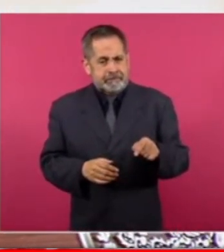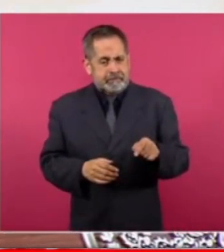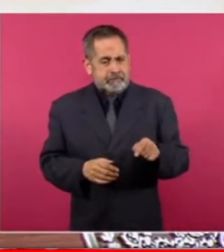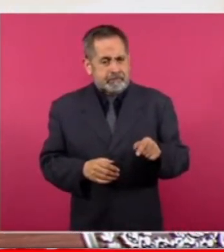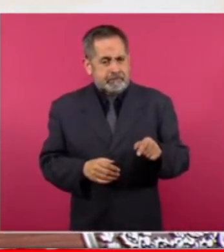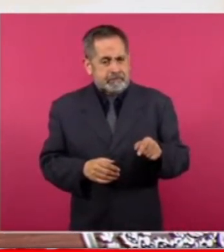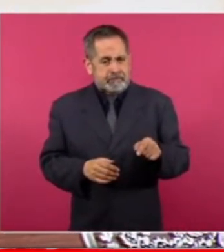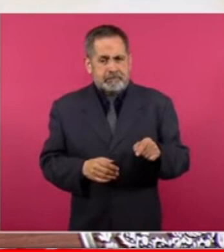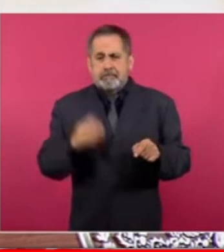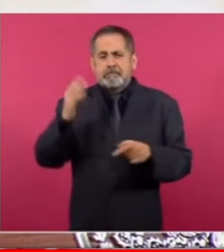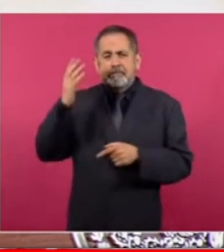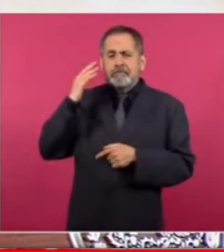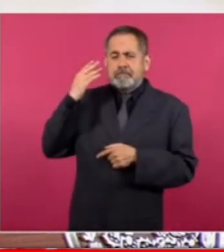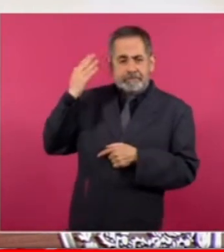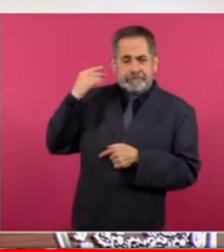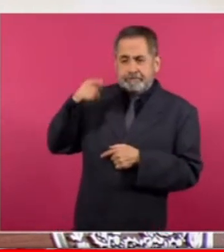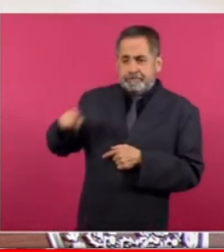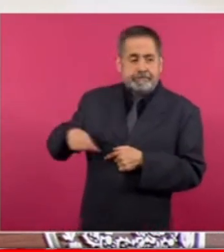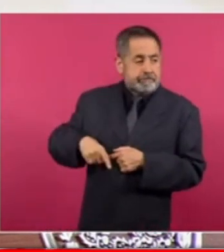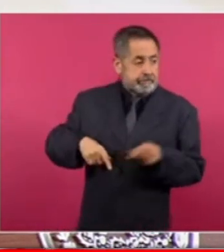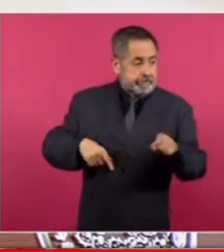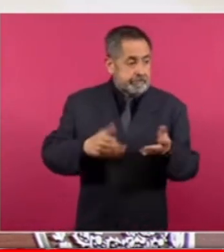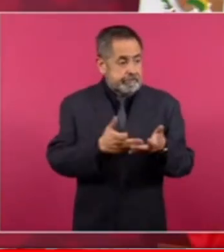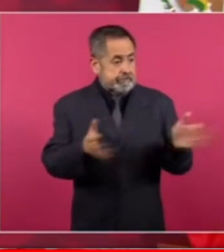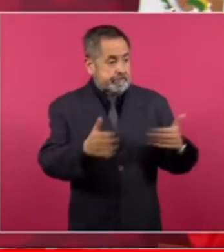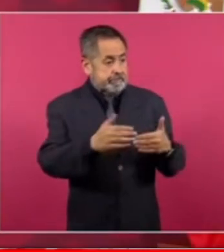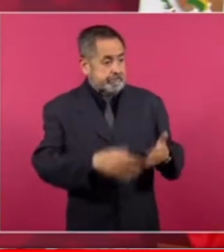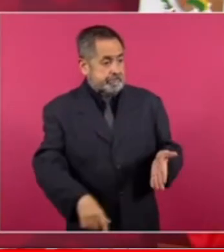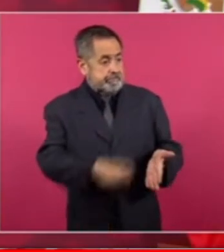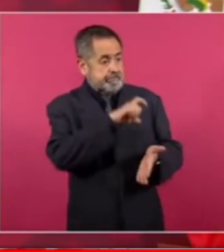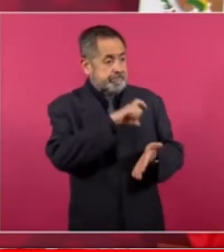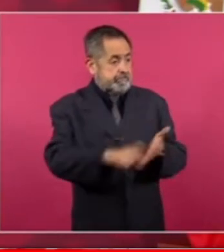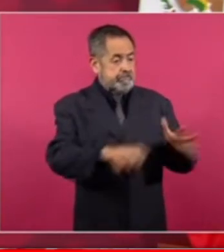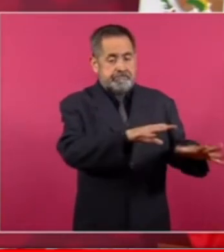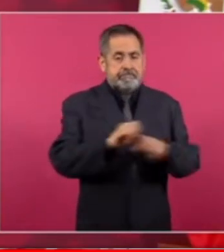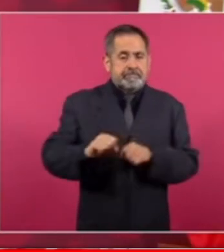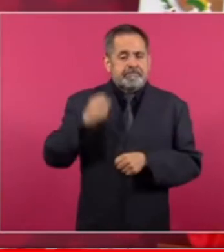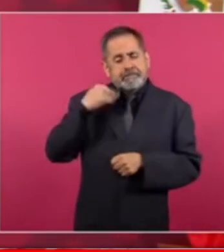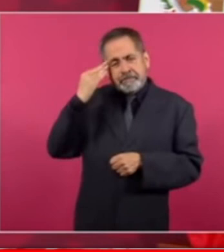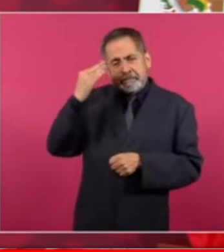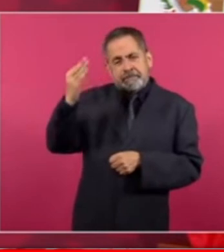la compra que hicieron en el gobierno de Calderón